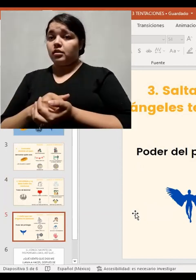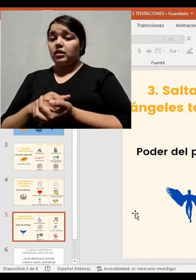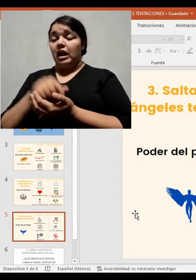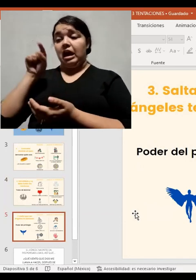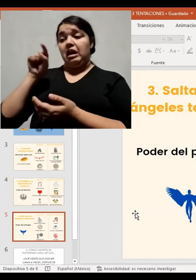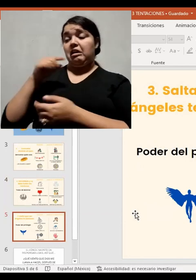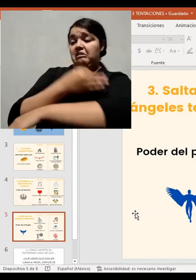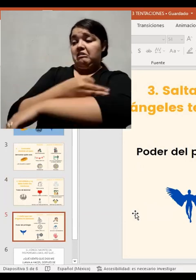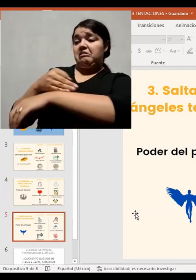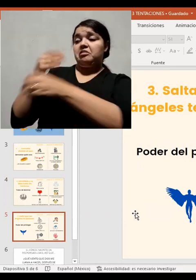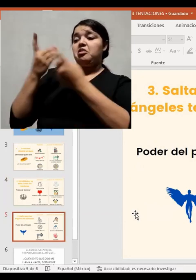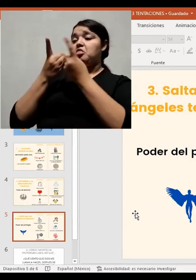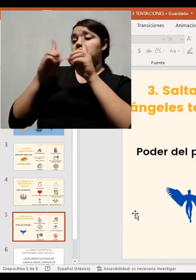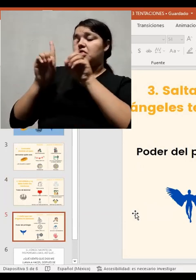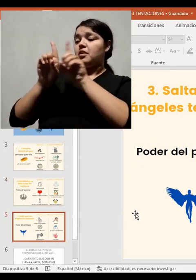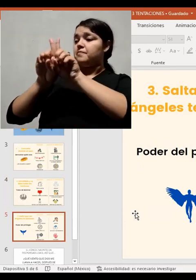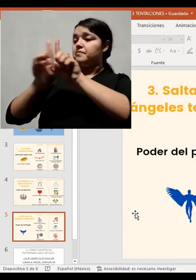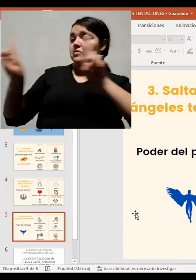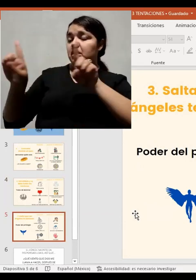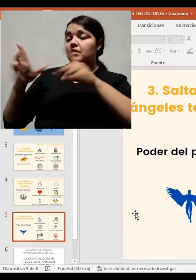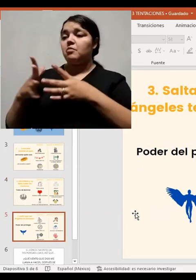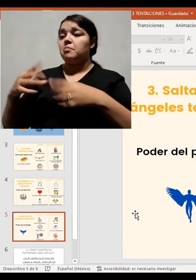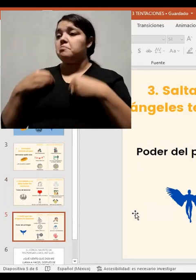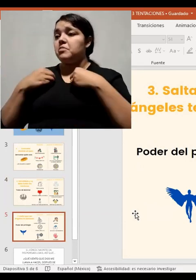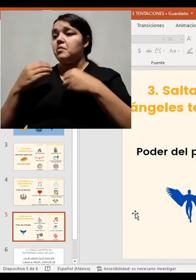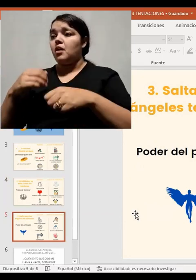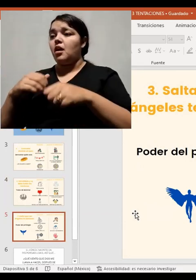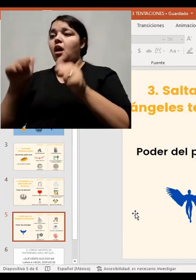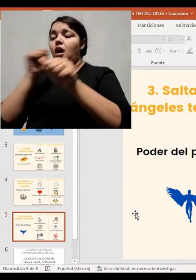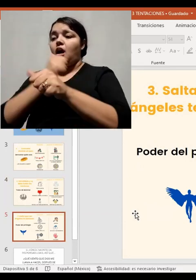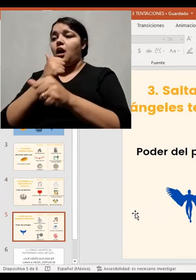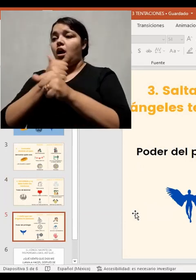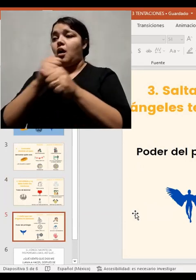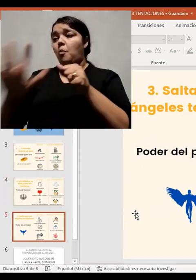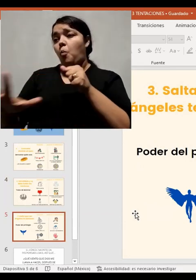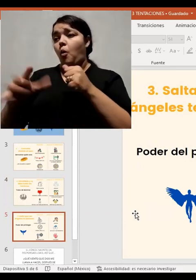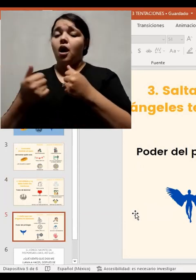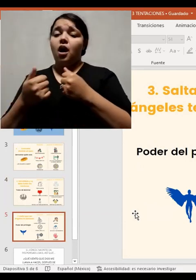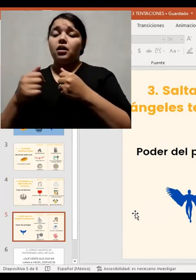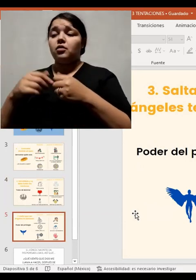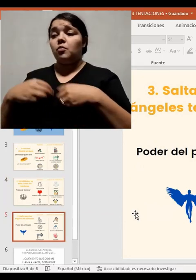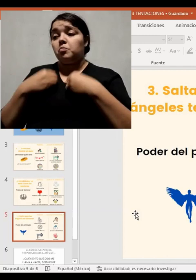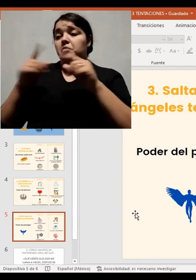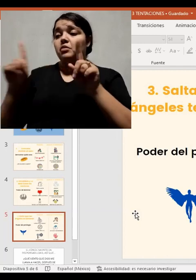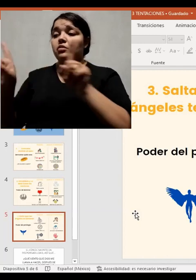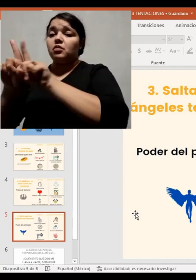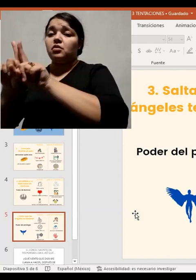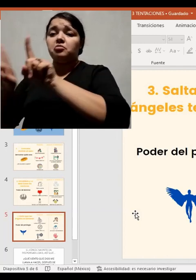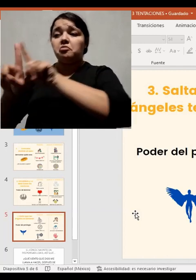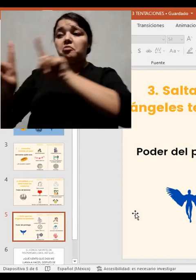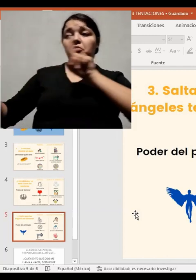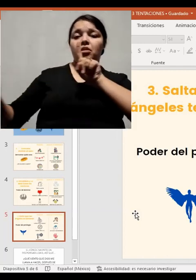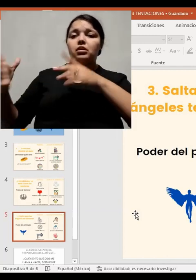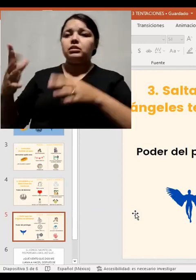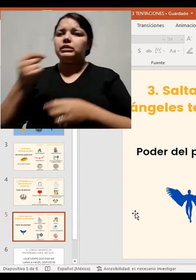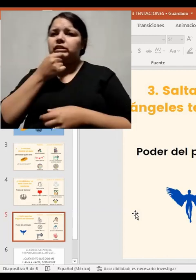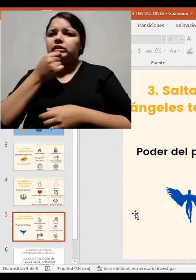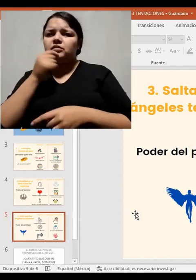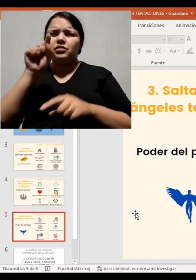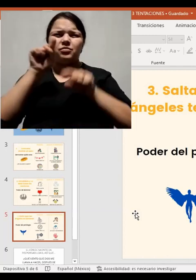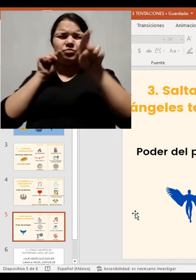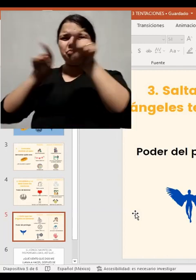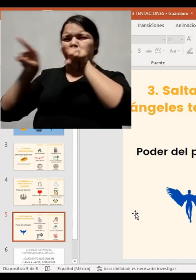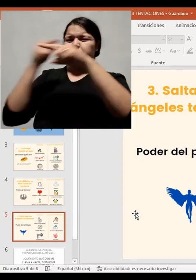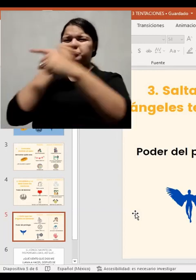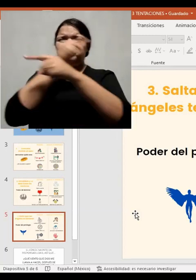está divorciada. no, pero es que él vive con el abuelo. pero no, es que esta familia siempre pelea señalando, ¿no?